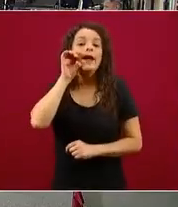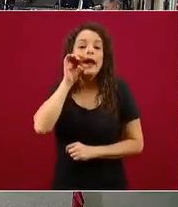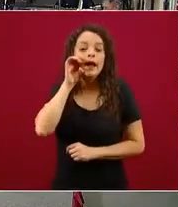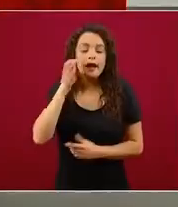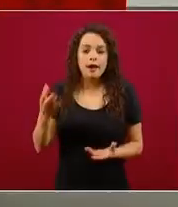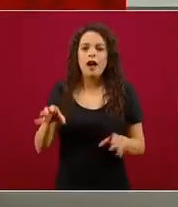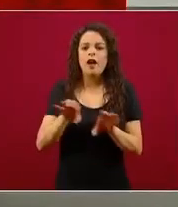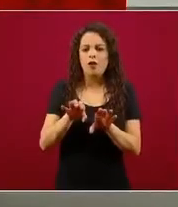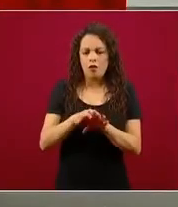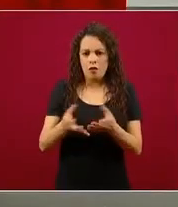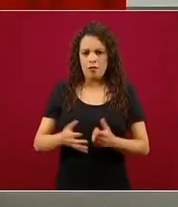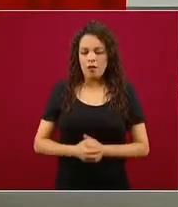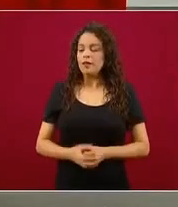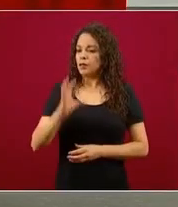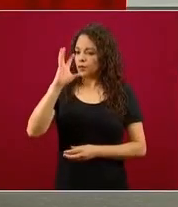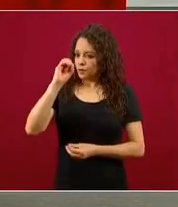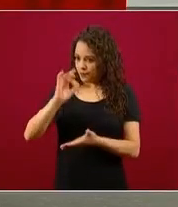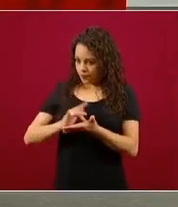señalarlo.